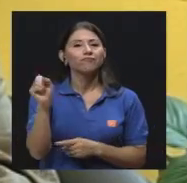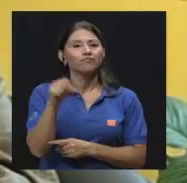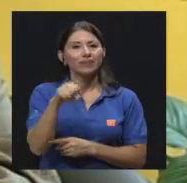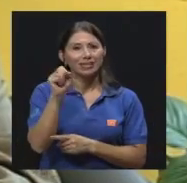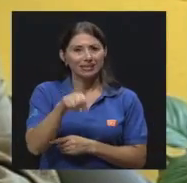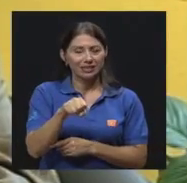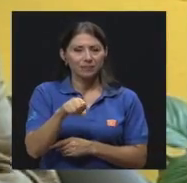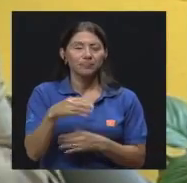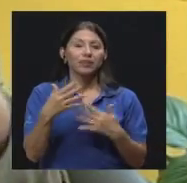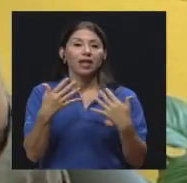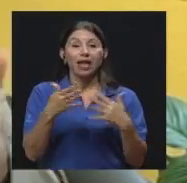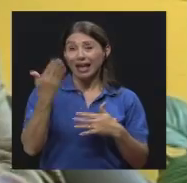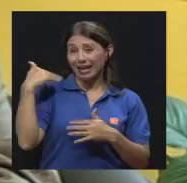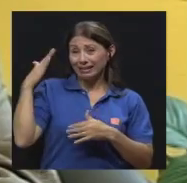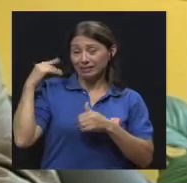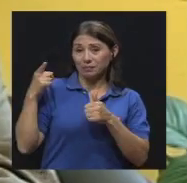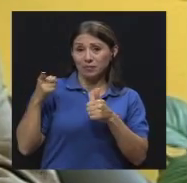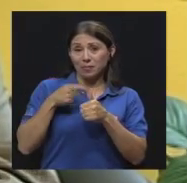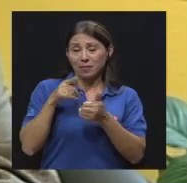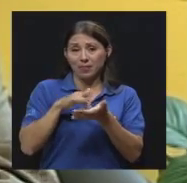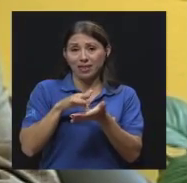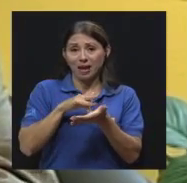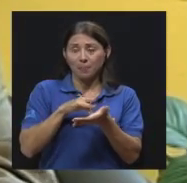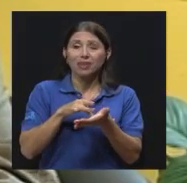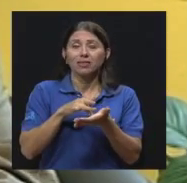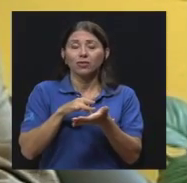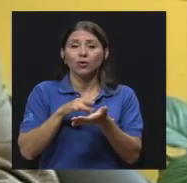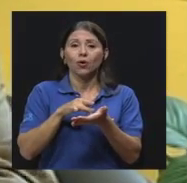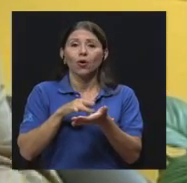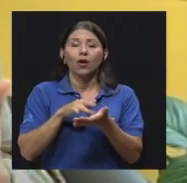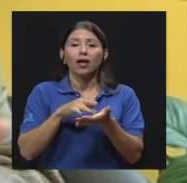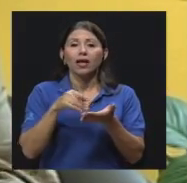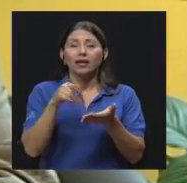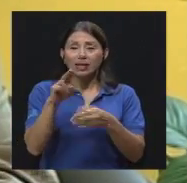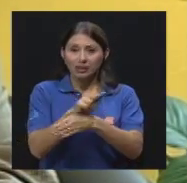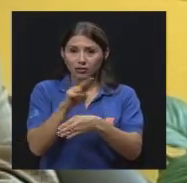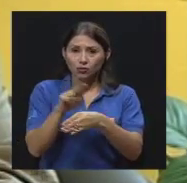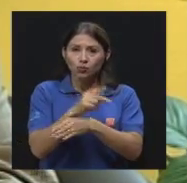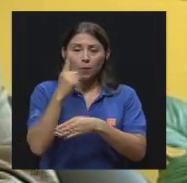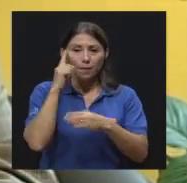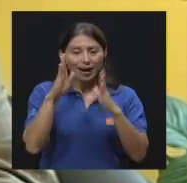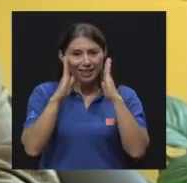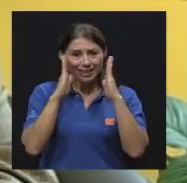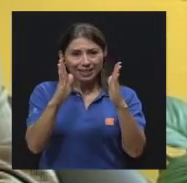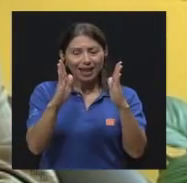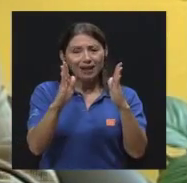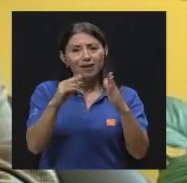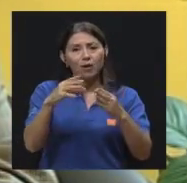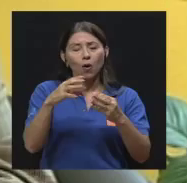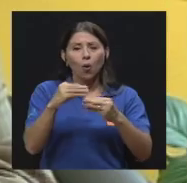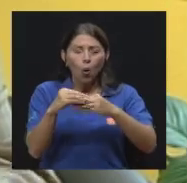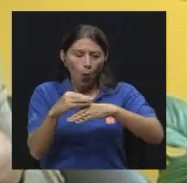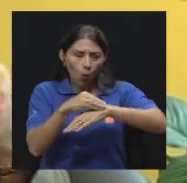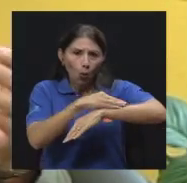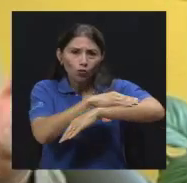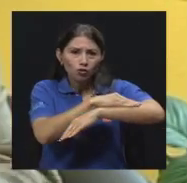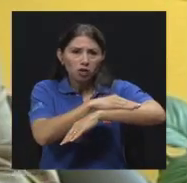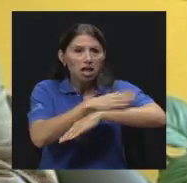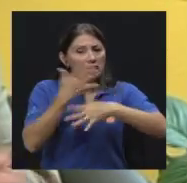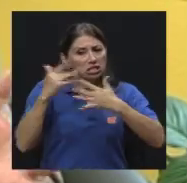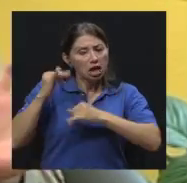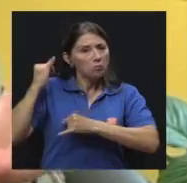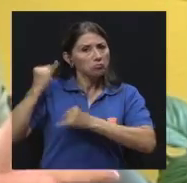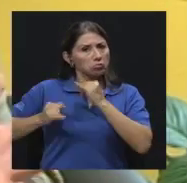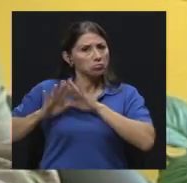Después de que la grisiofulbina, que fue el primer medicamento sistémico que se usó para el tratamiento de los hongos, vinieron la